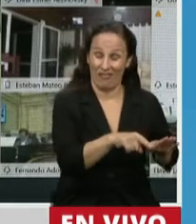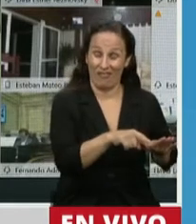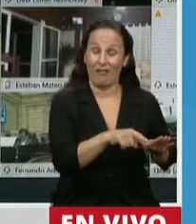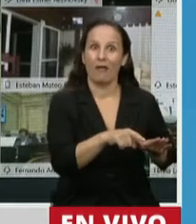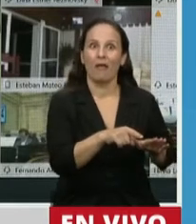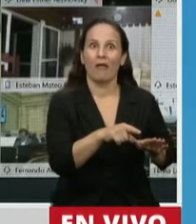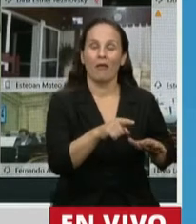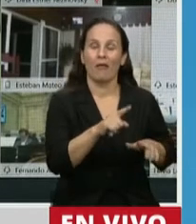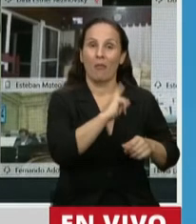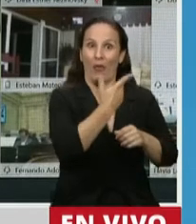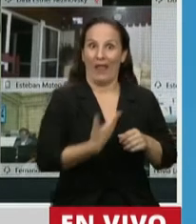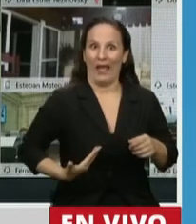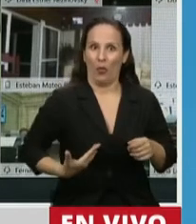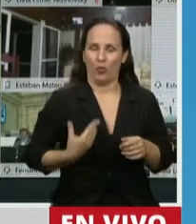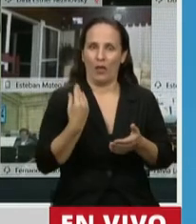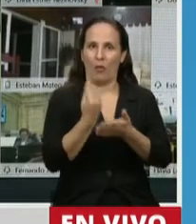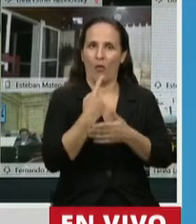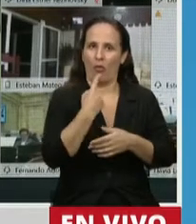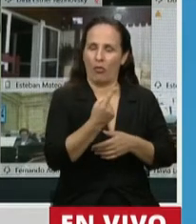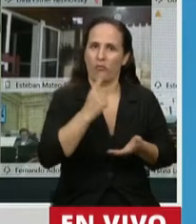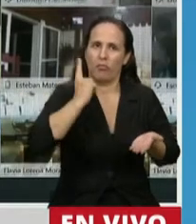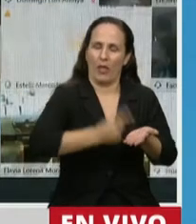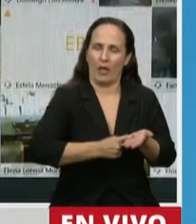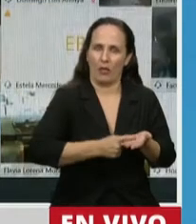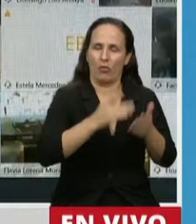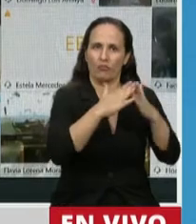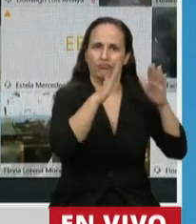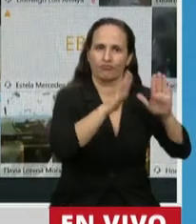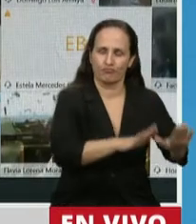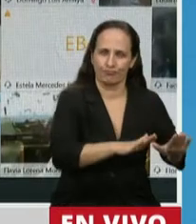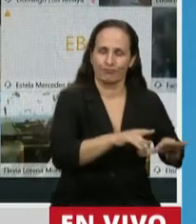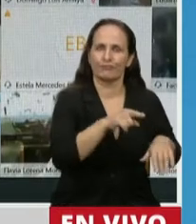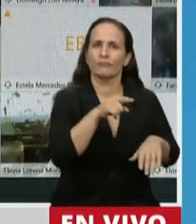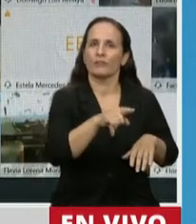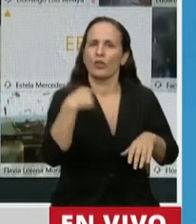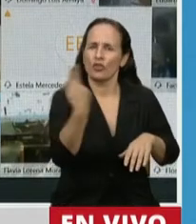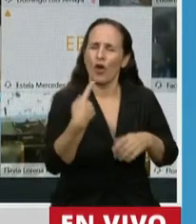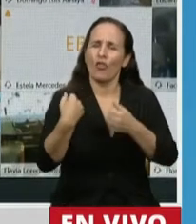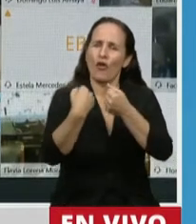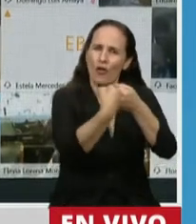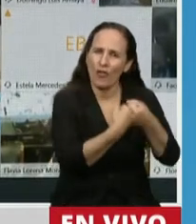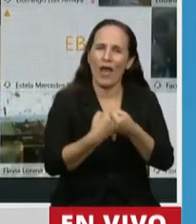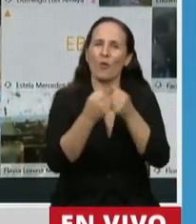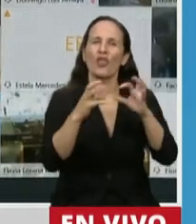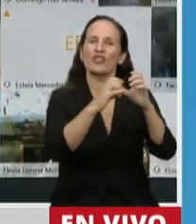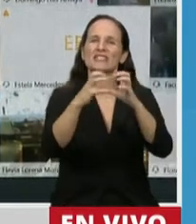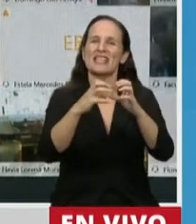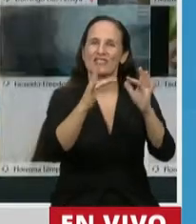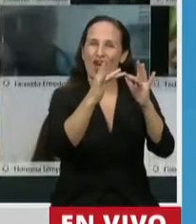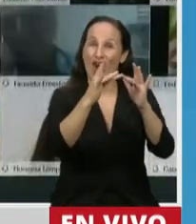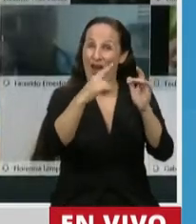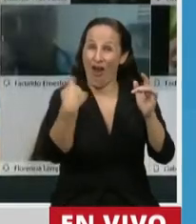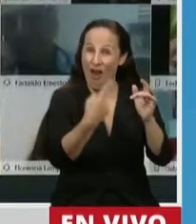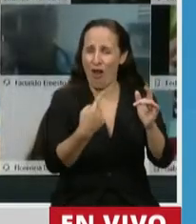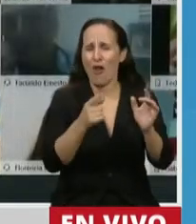que dictó el Ejecutivo Nacional, y al habernos puesto de acuerdo en esta metodología de sesión que obviamente es